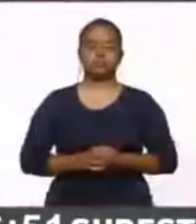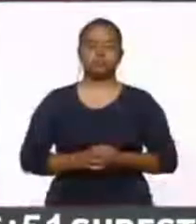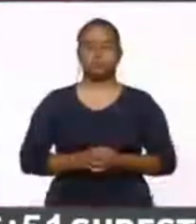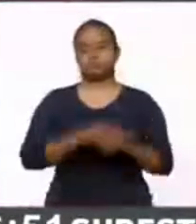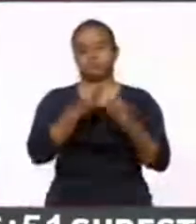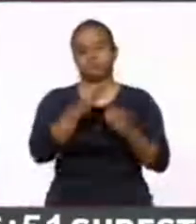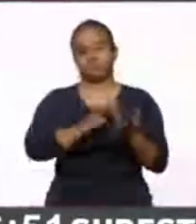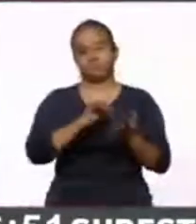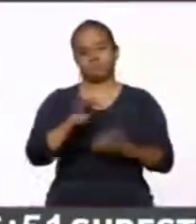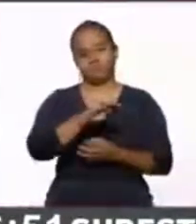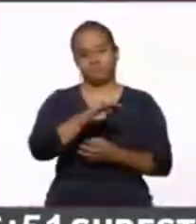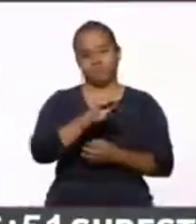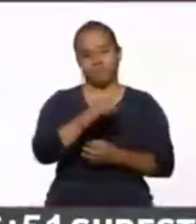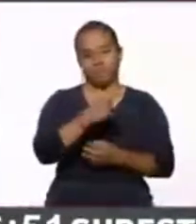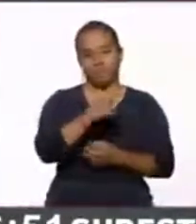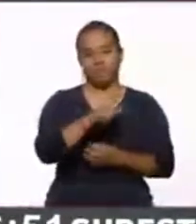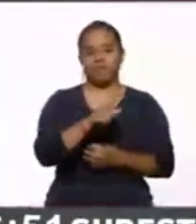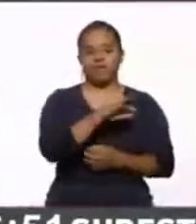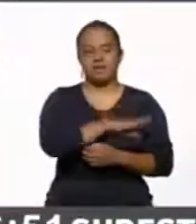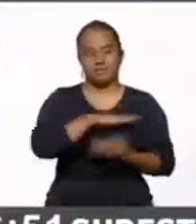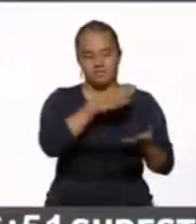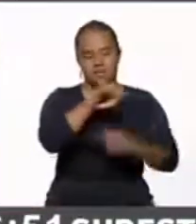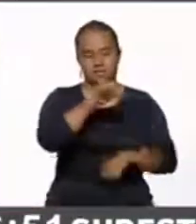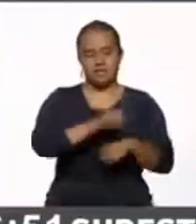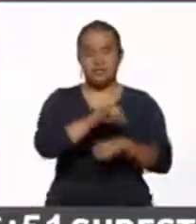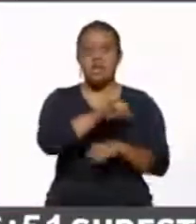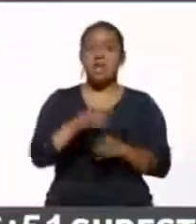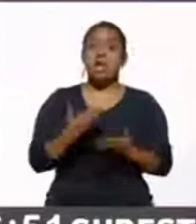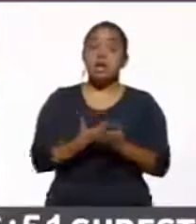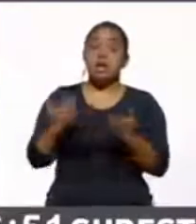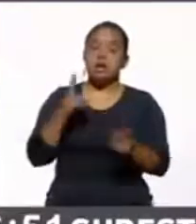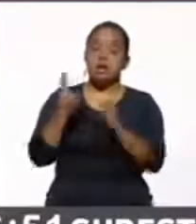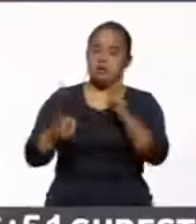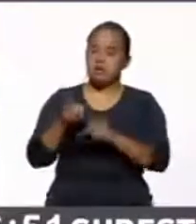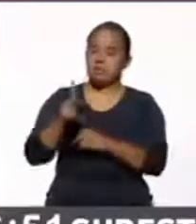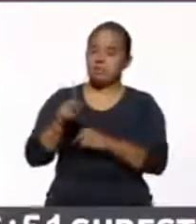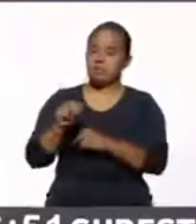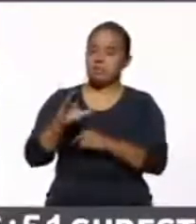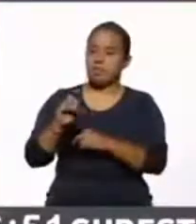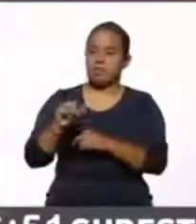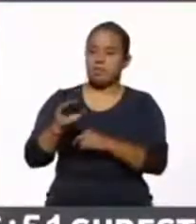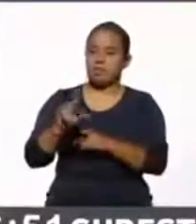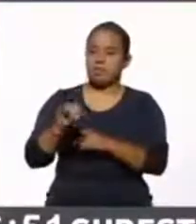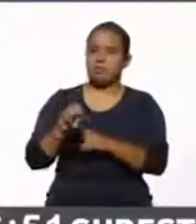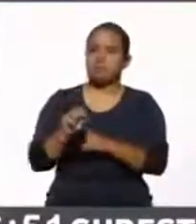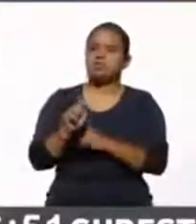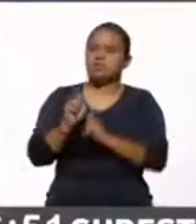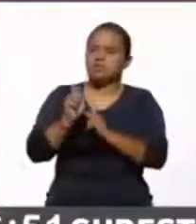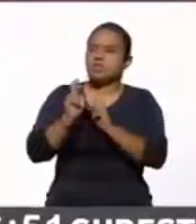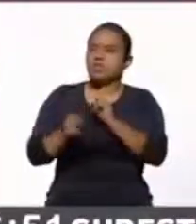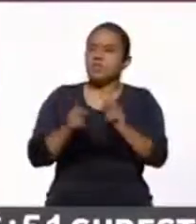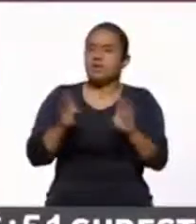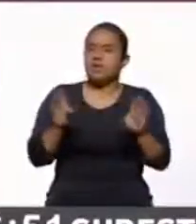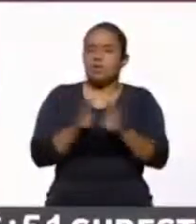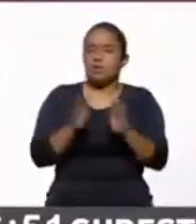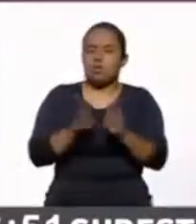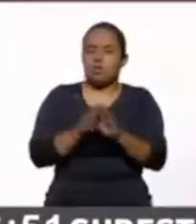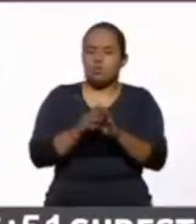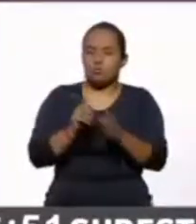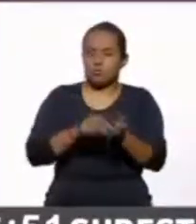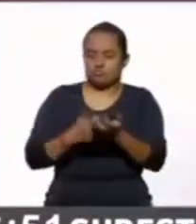Muchas gracias, Miguel de la Cruz. Feliz jueves. Nos vamos ahora enlazar con Paco Abundis. En esta ocasión, Paco, hablemos de las caravanas